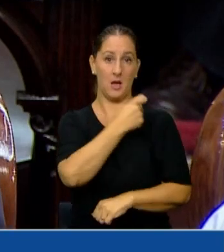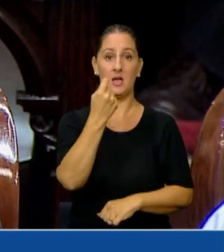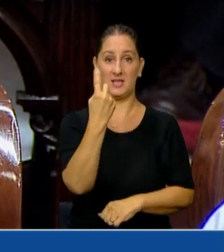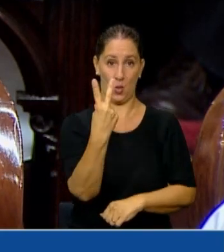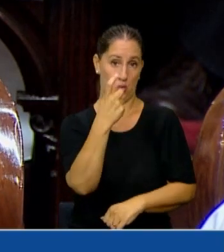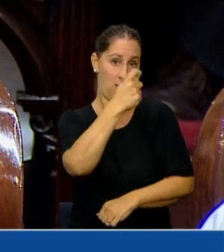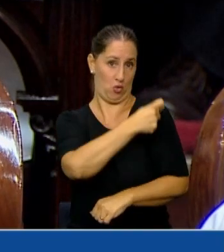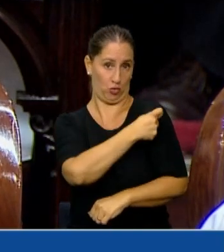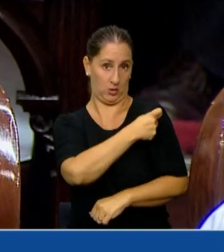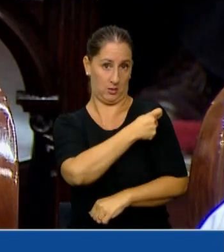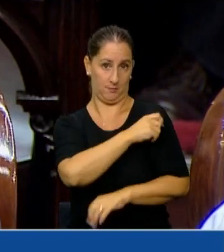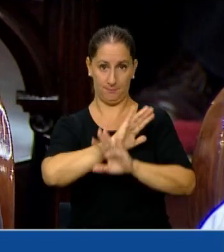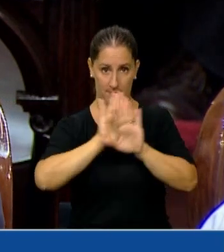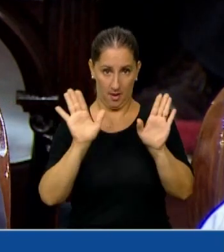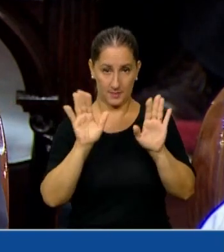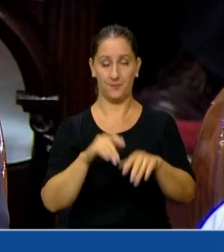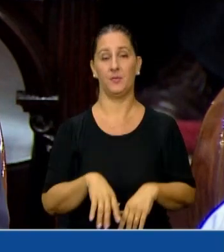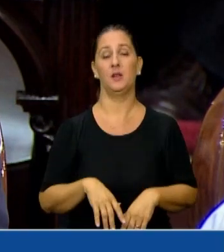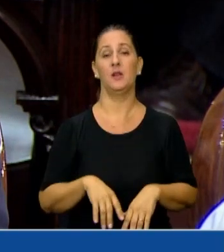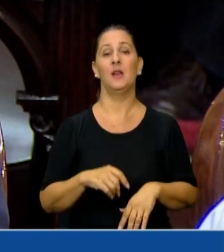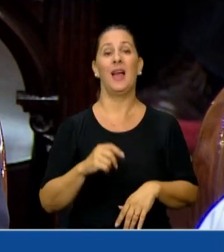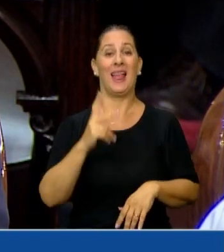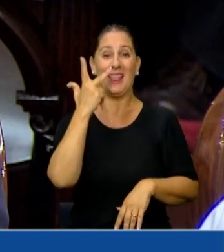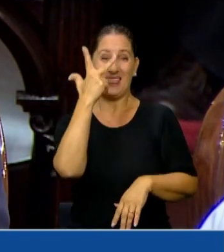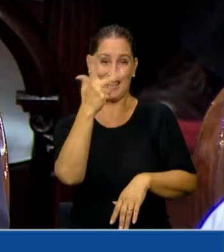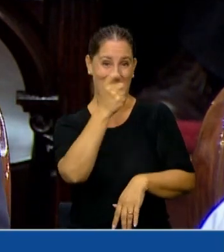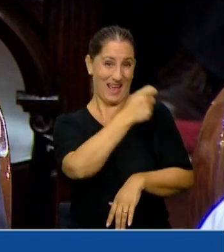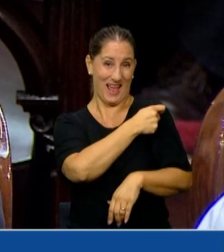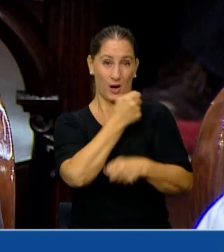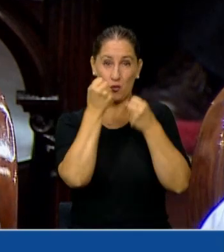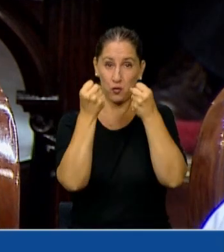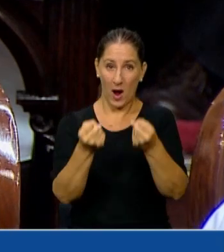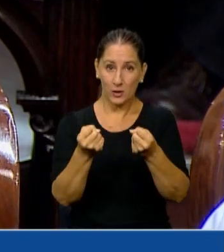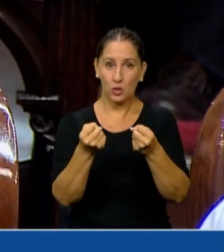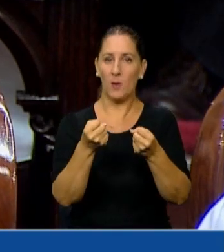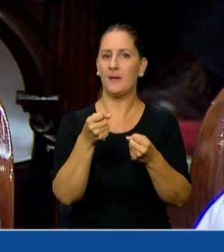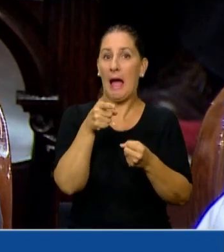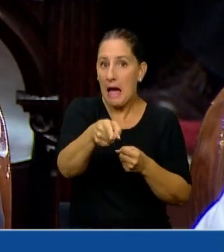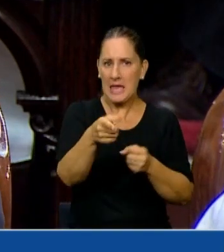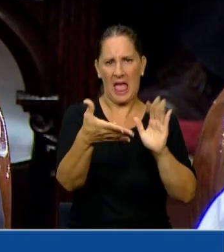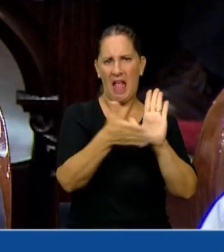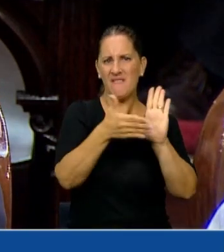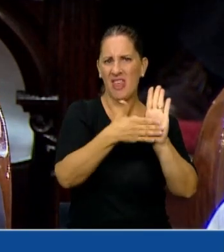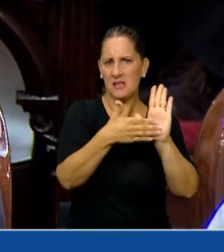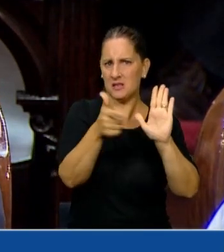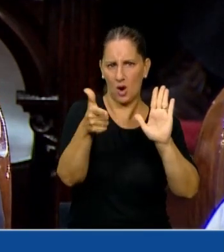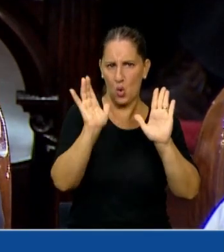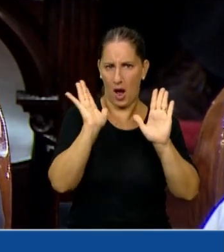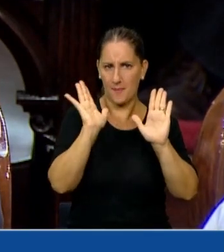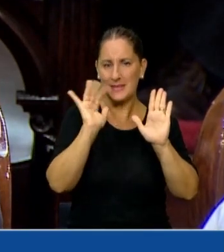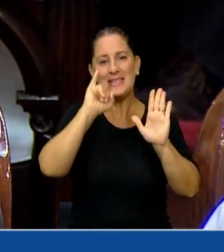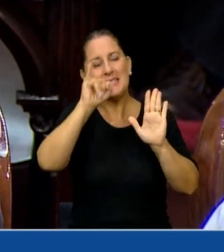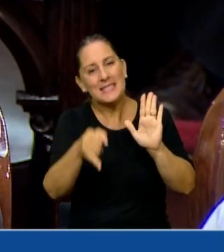dosis. El tercer refuerzo no hay evidencia, lo que hay es